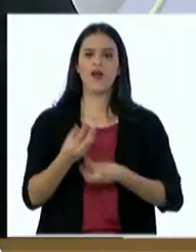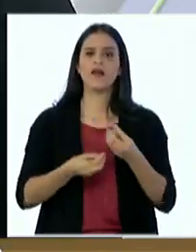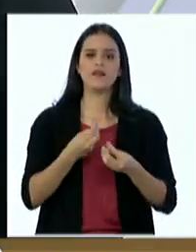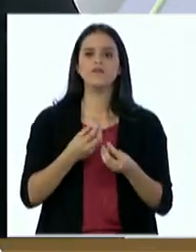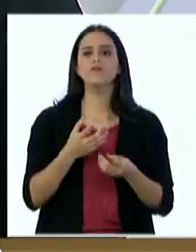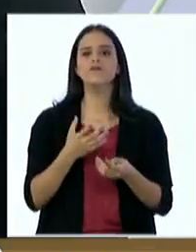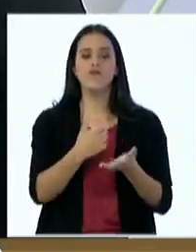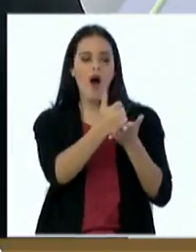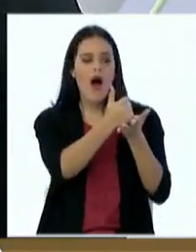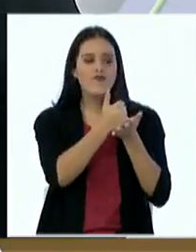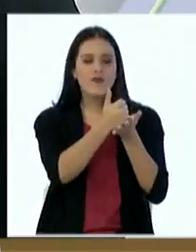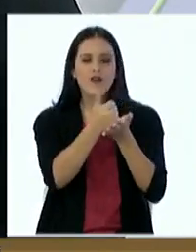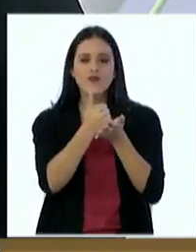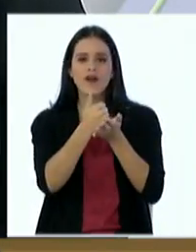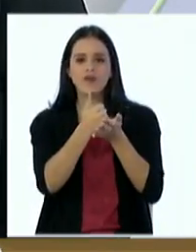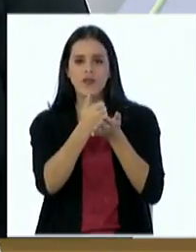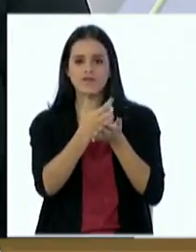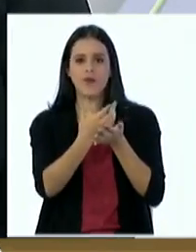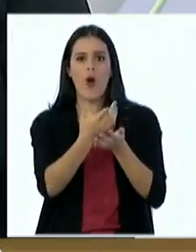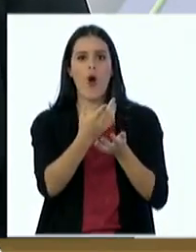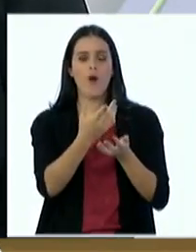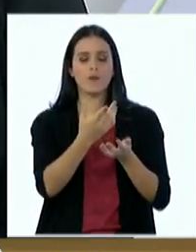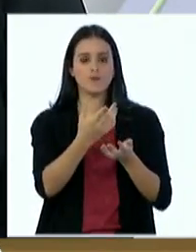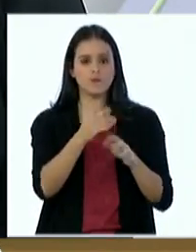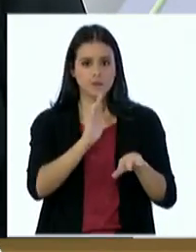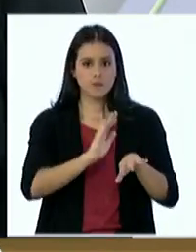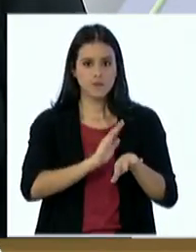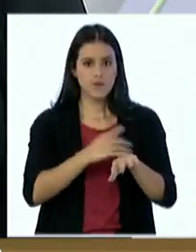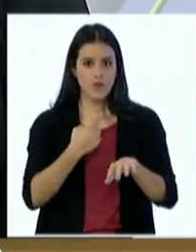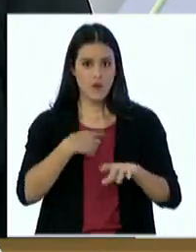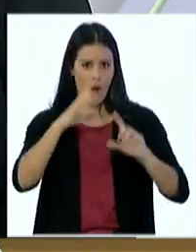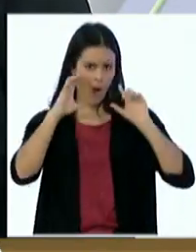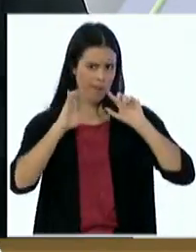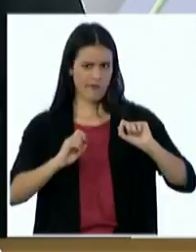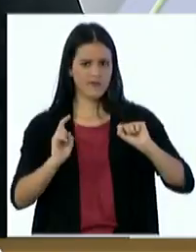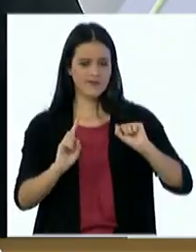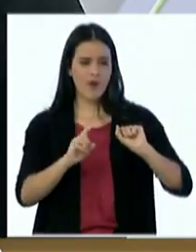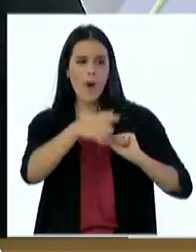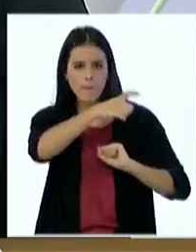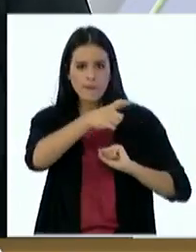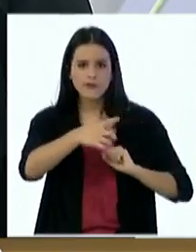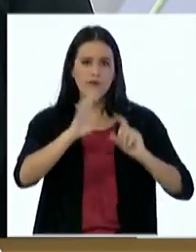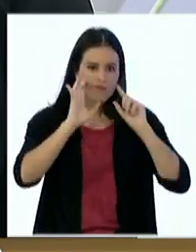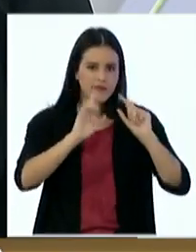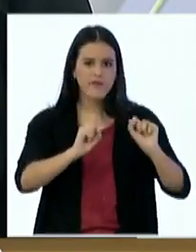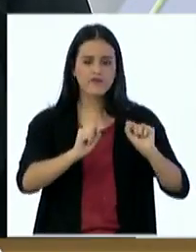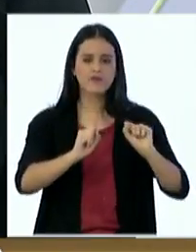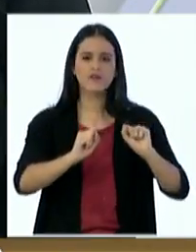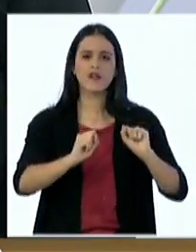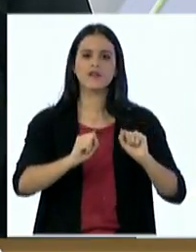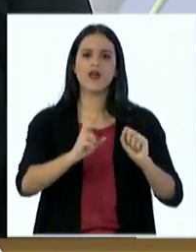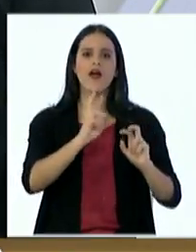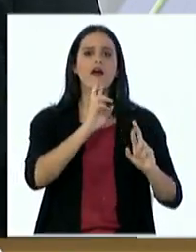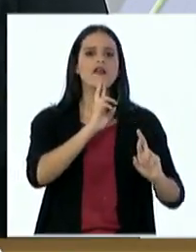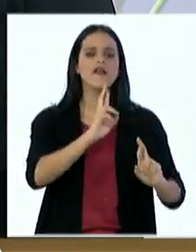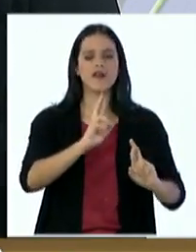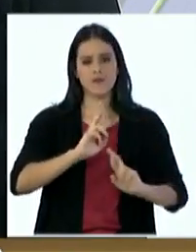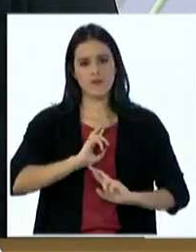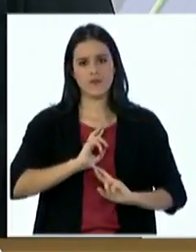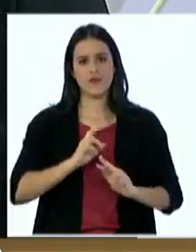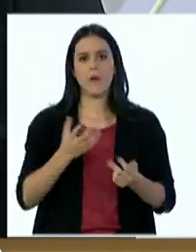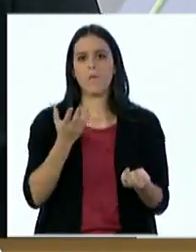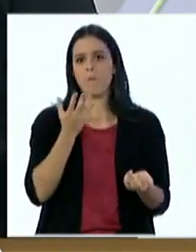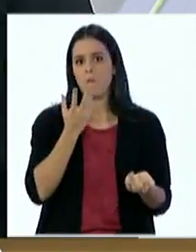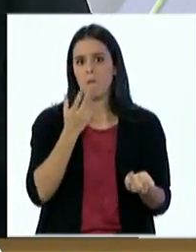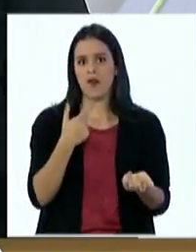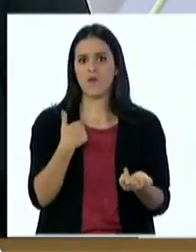ayuda y siempre busquen la asesoría del especialista en este caso de lactancia en el caso eso es como que si tú